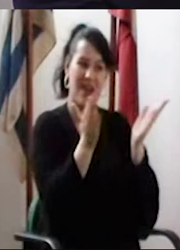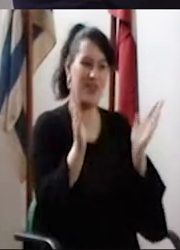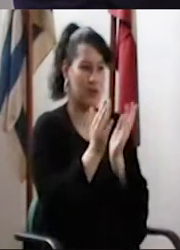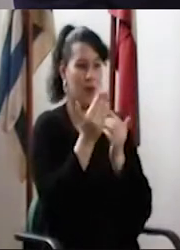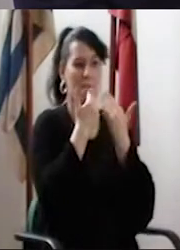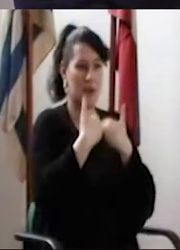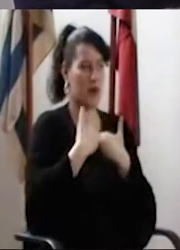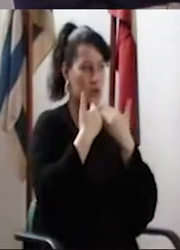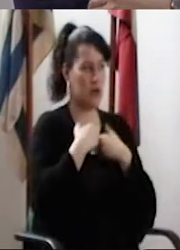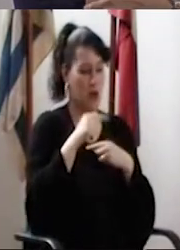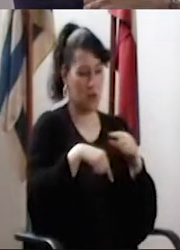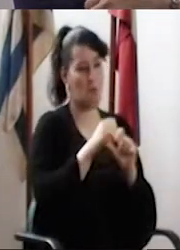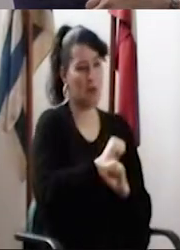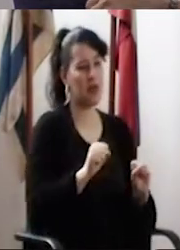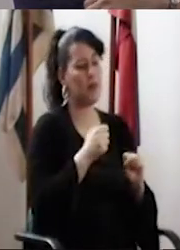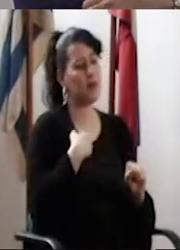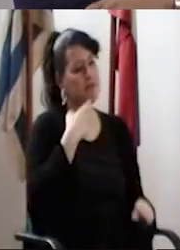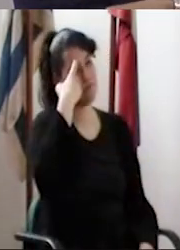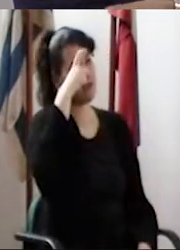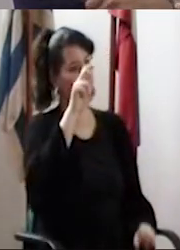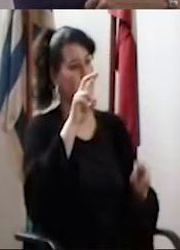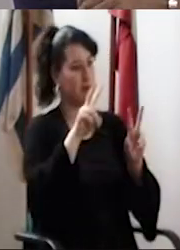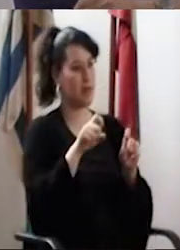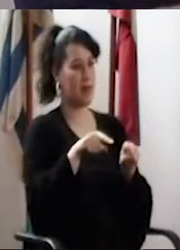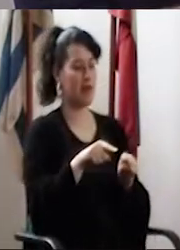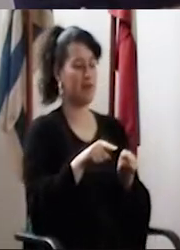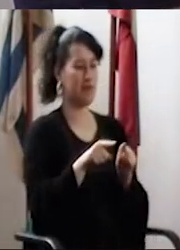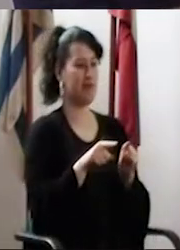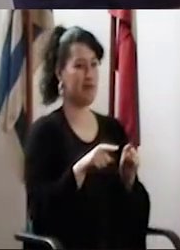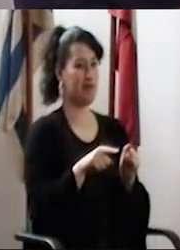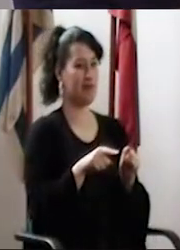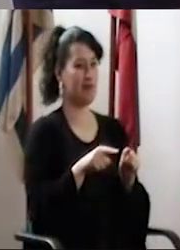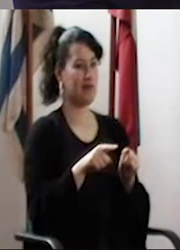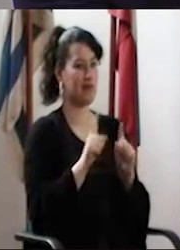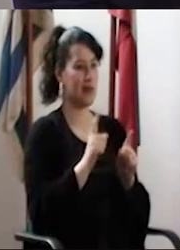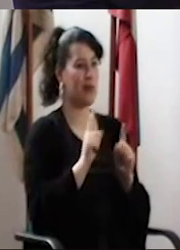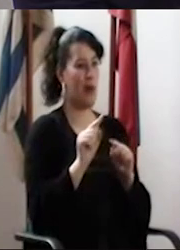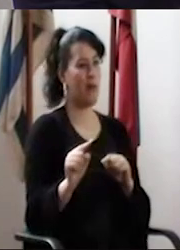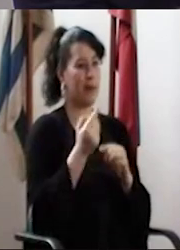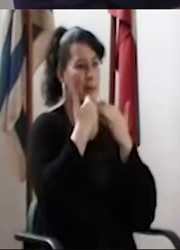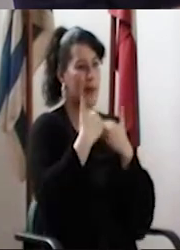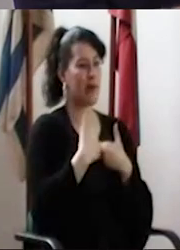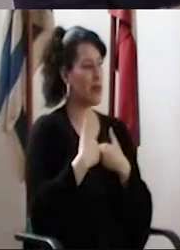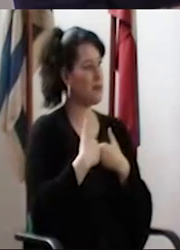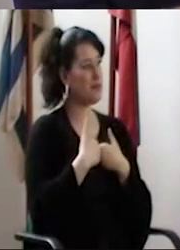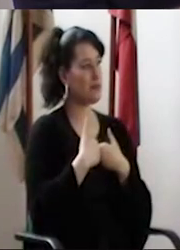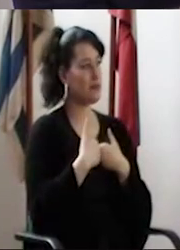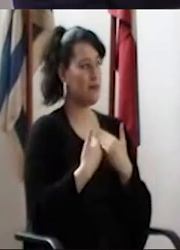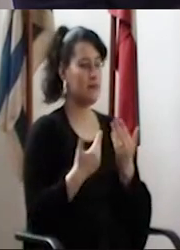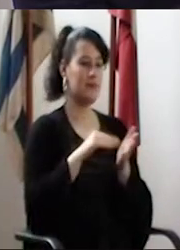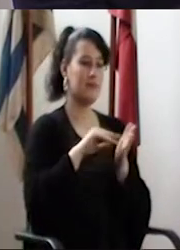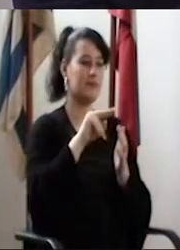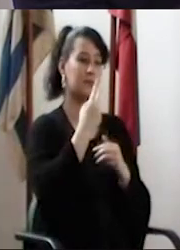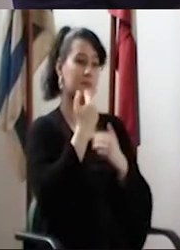Estoy abierta a otras preguntas, podemos seguir, pero me surgió esto de, a raíz de la primera pregunta